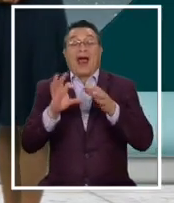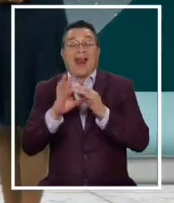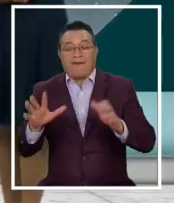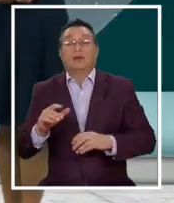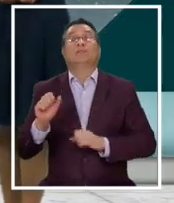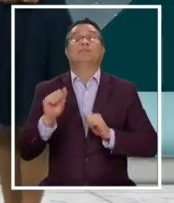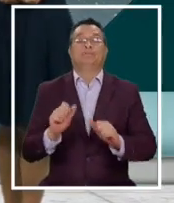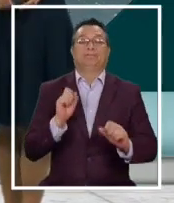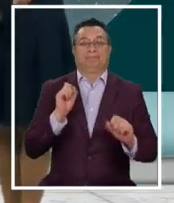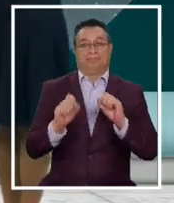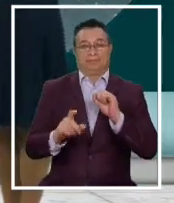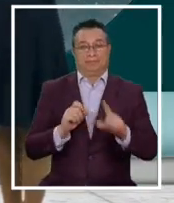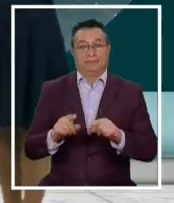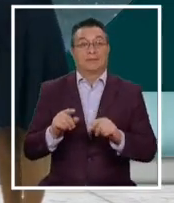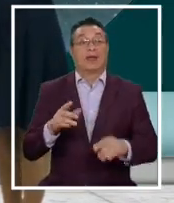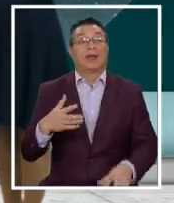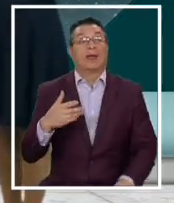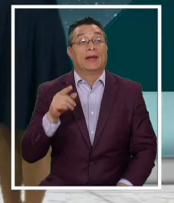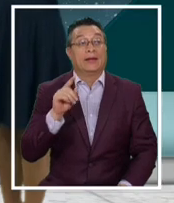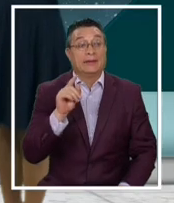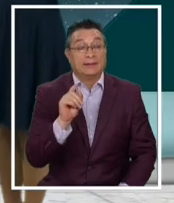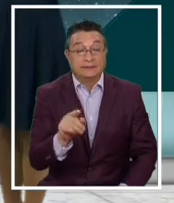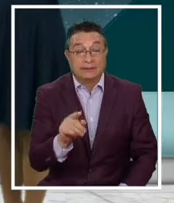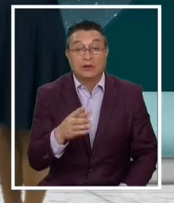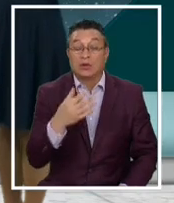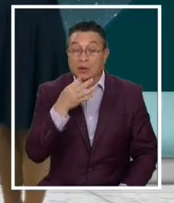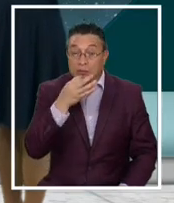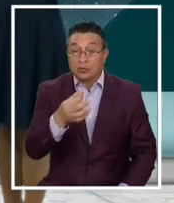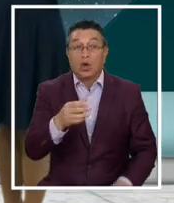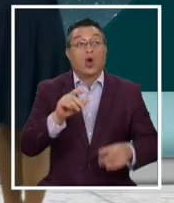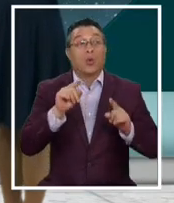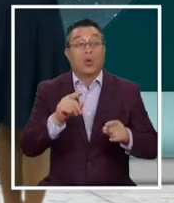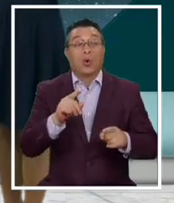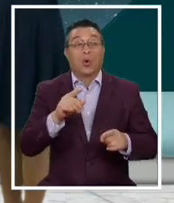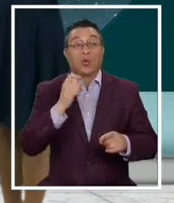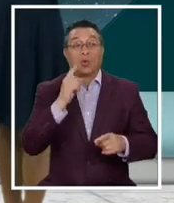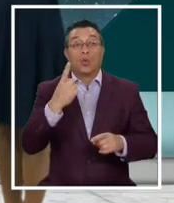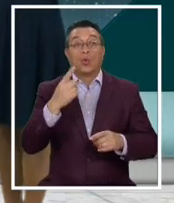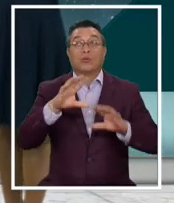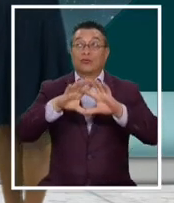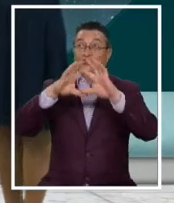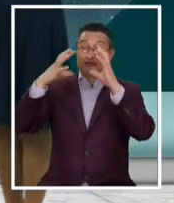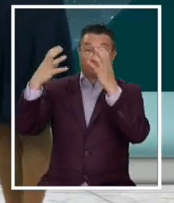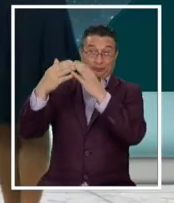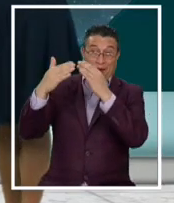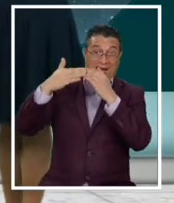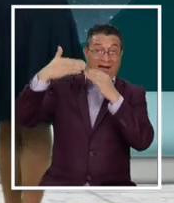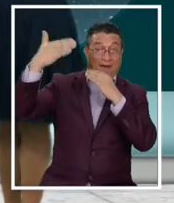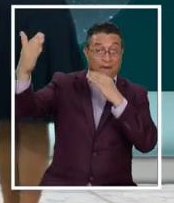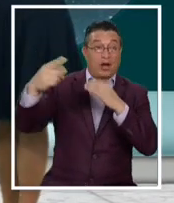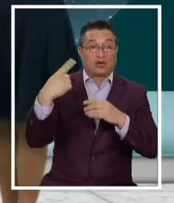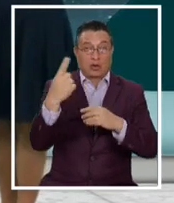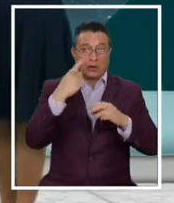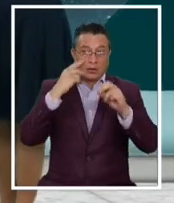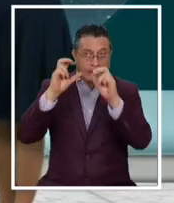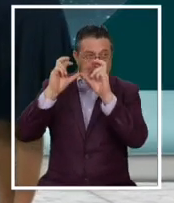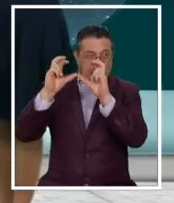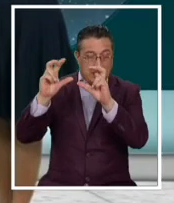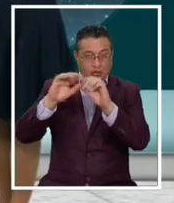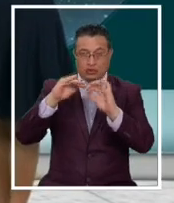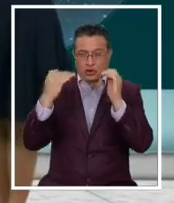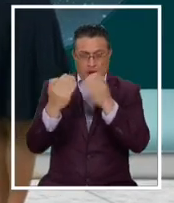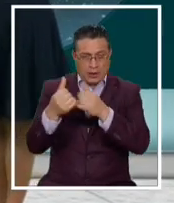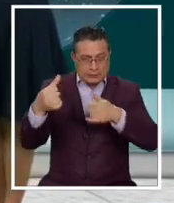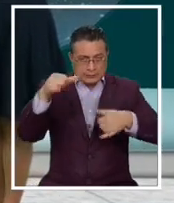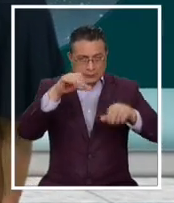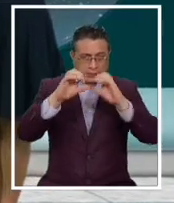graves. Espero, quiero, antes de despedirme, contar sobre algo del espacio que nos tiene a todos expectantes, sobre todo al mundo